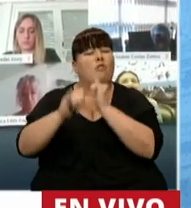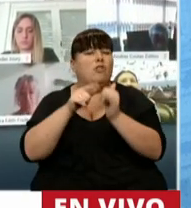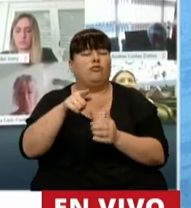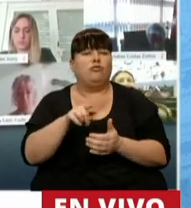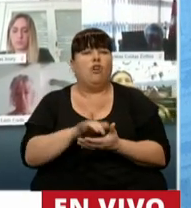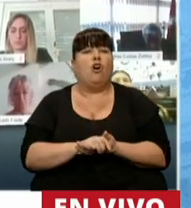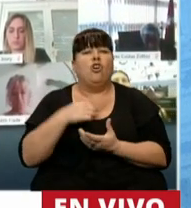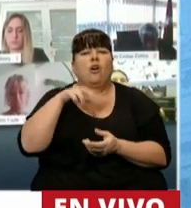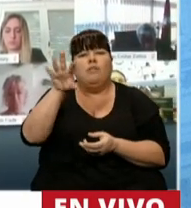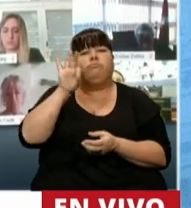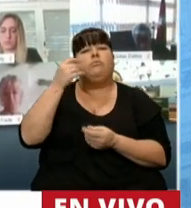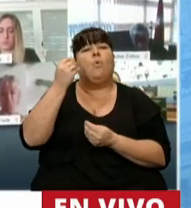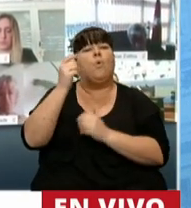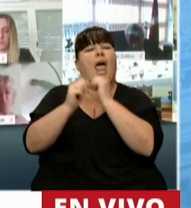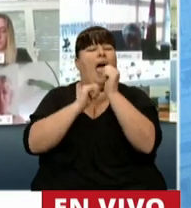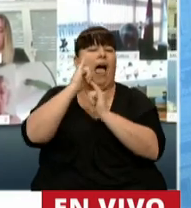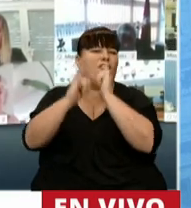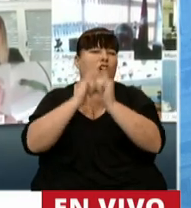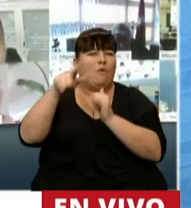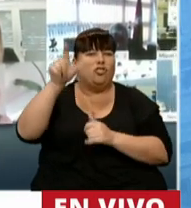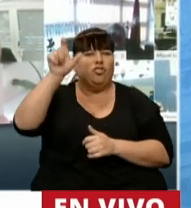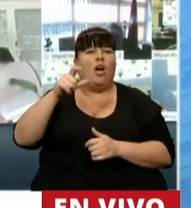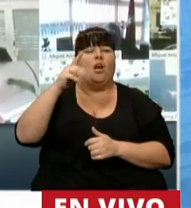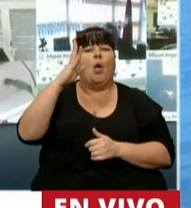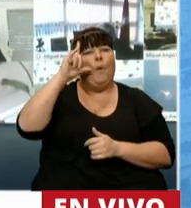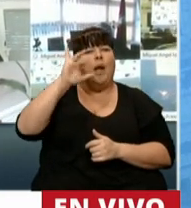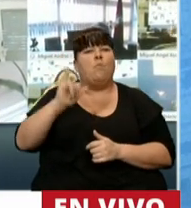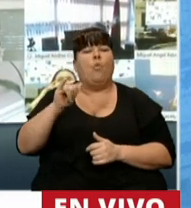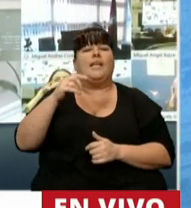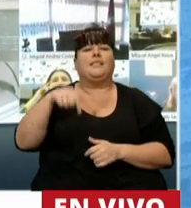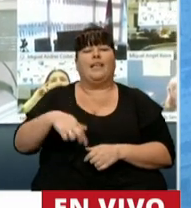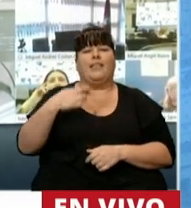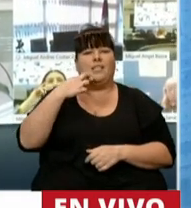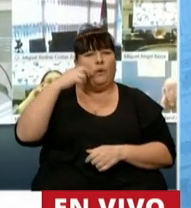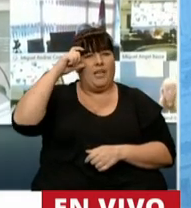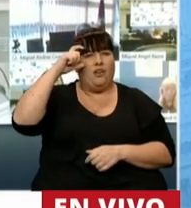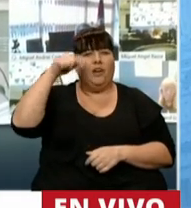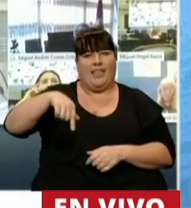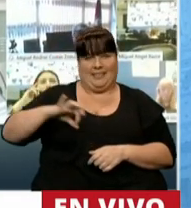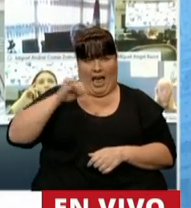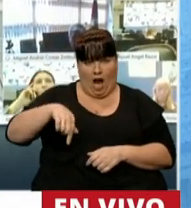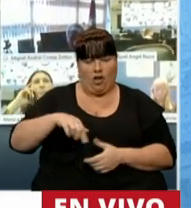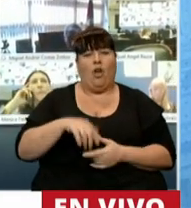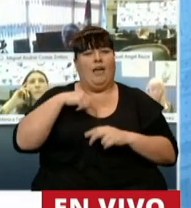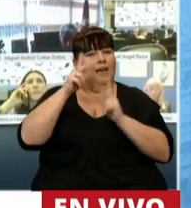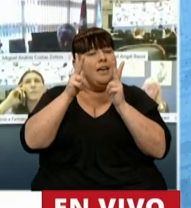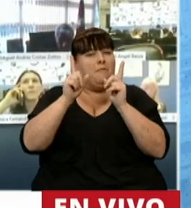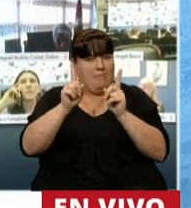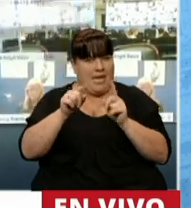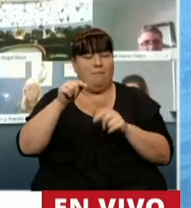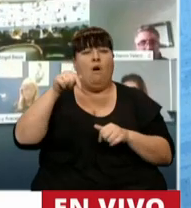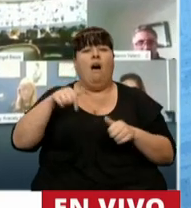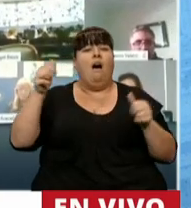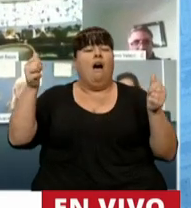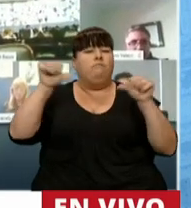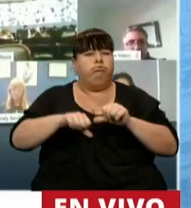extraje de una nota de Ismael Bermúdez del 19 de enero de este año. Y ahora cito textual. Esta